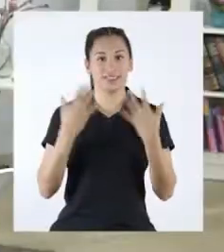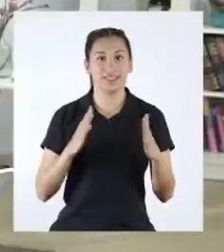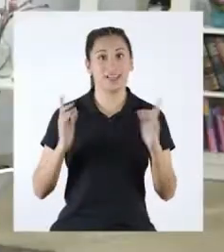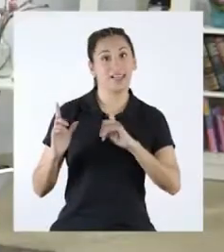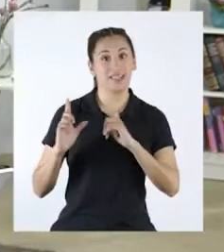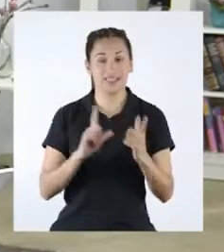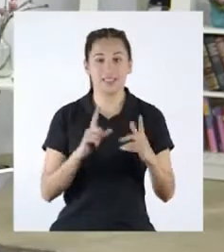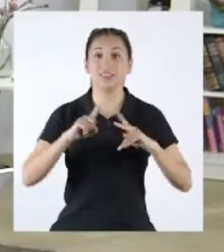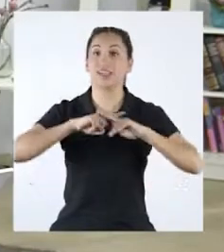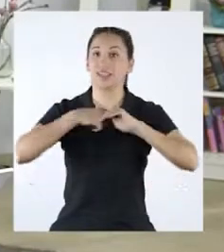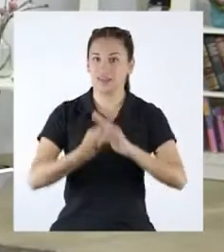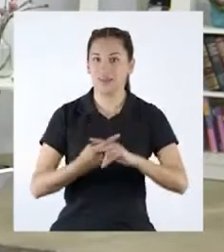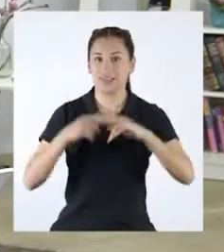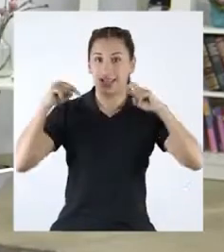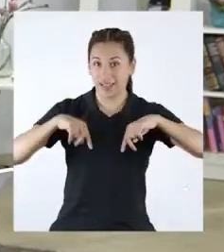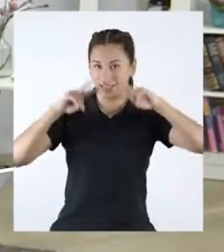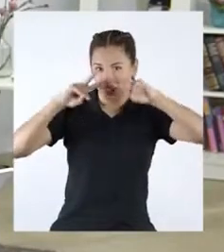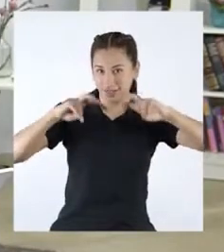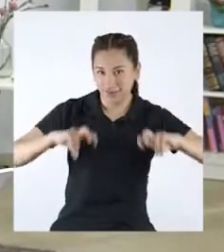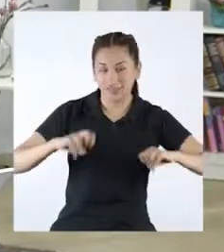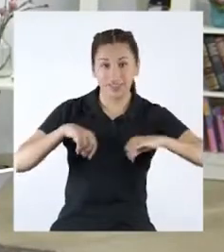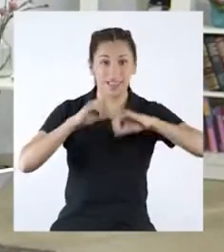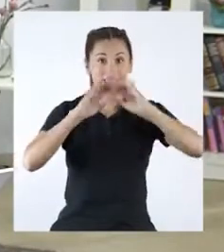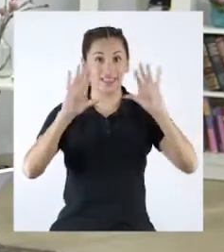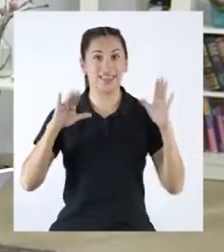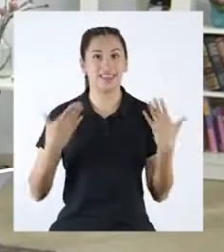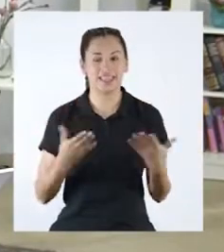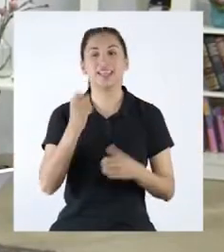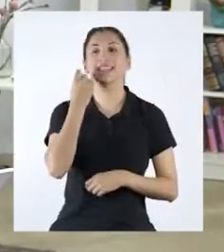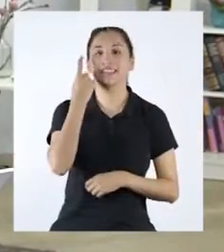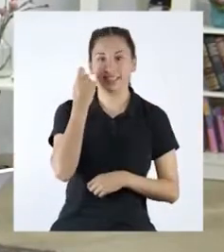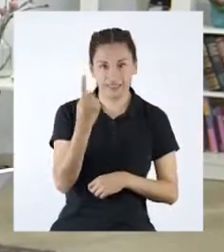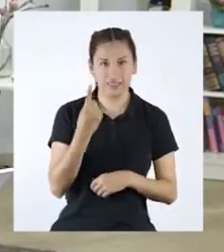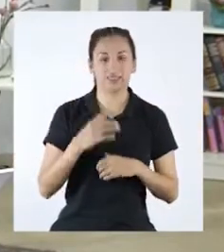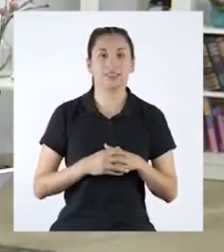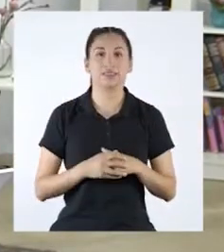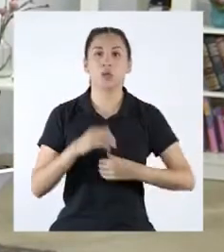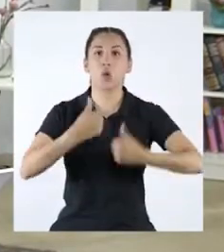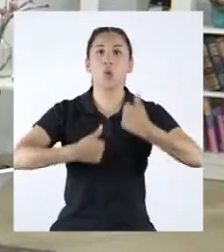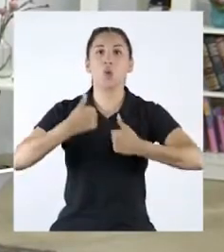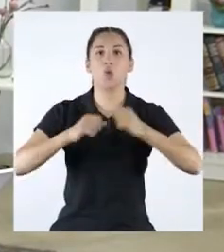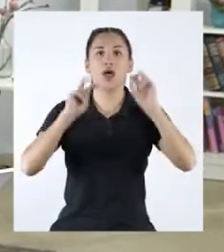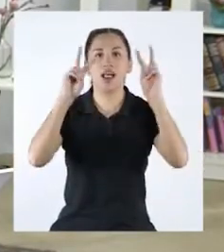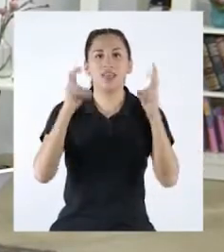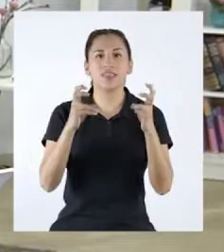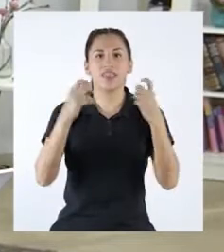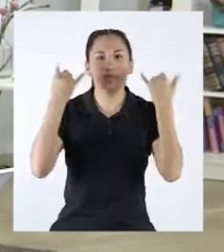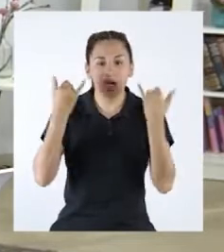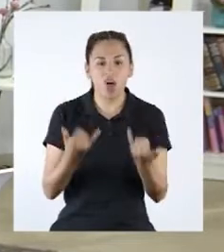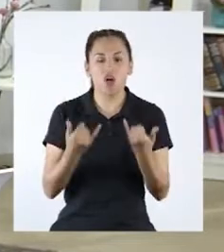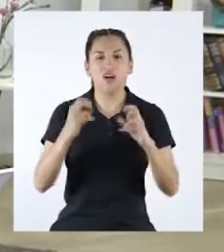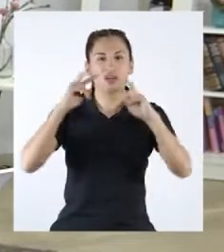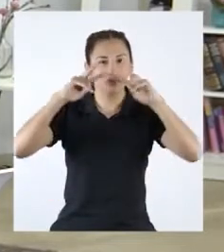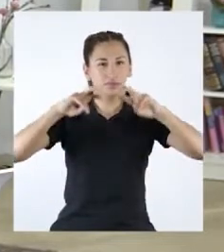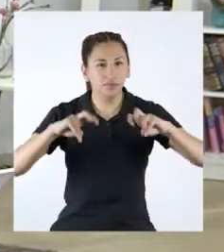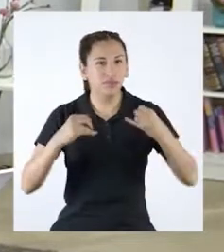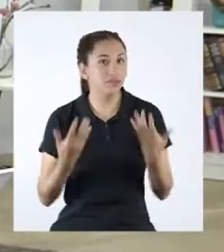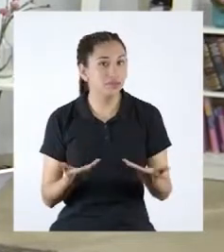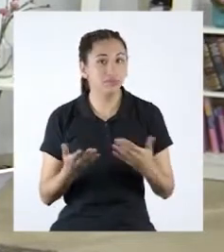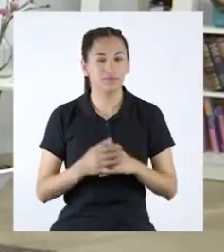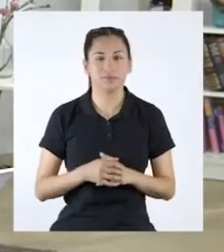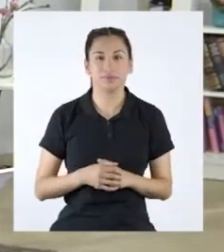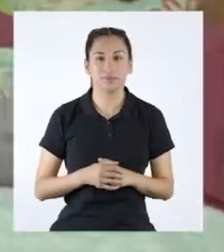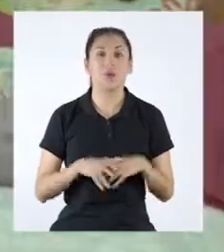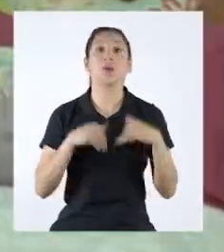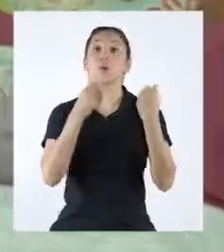Ya estamos listas y listos para comenzar la investigación del día. Entendido. ¿Cuál es el tema de nuestra investigación